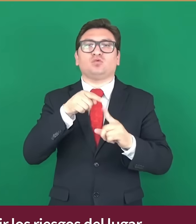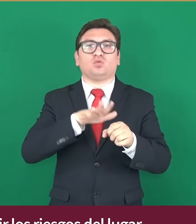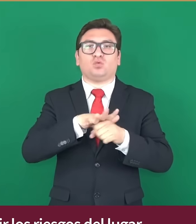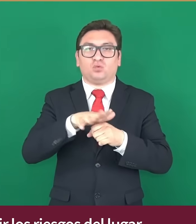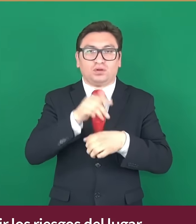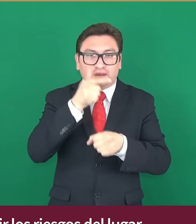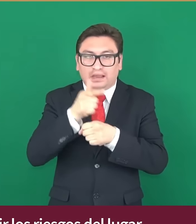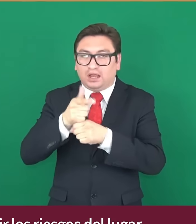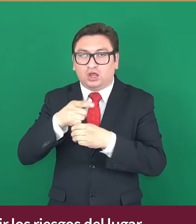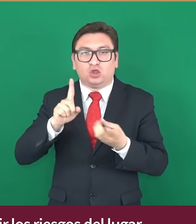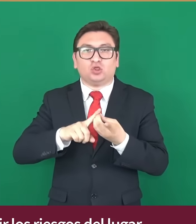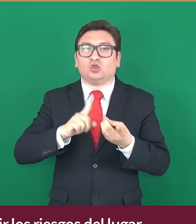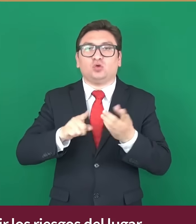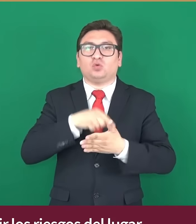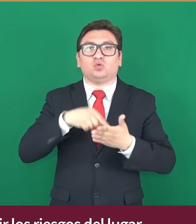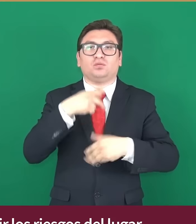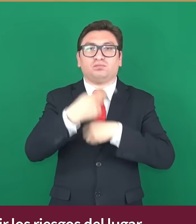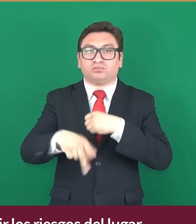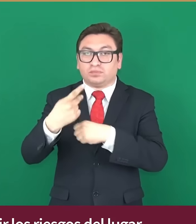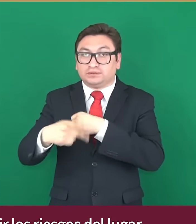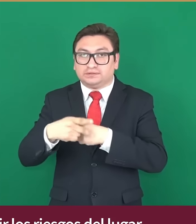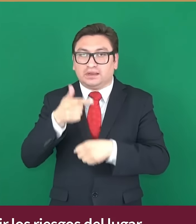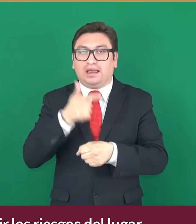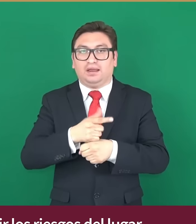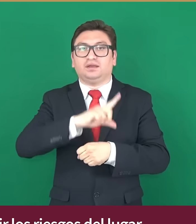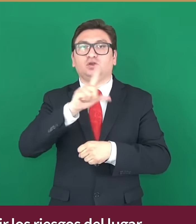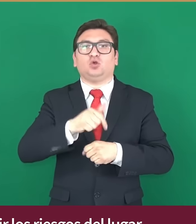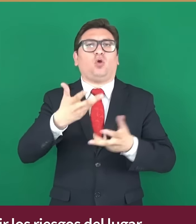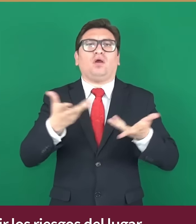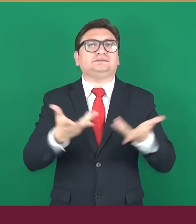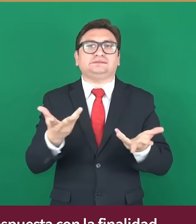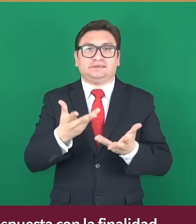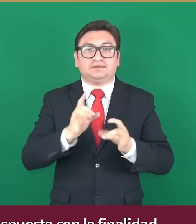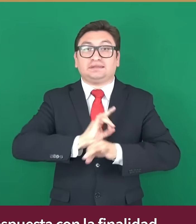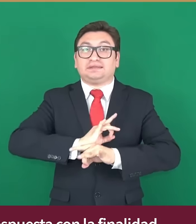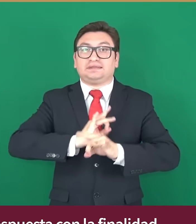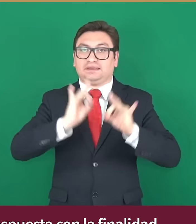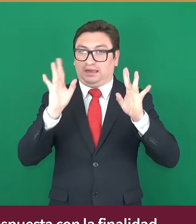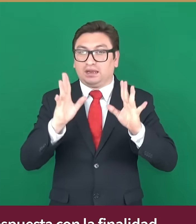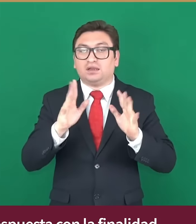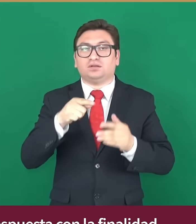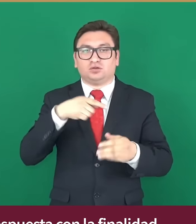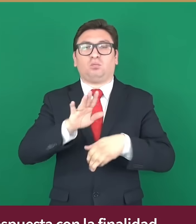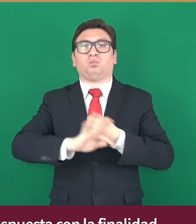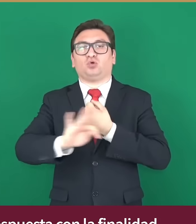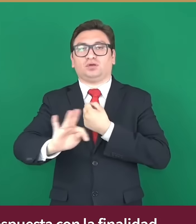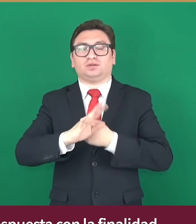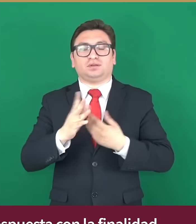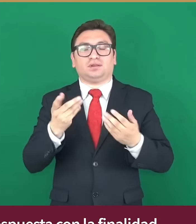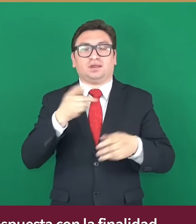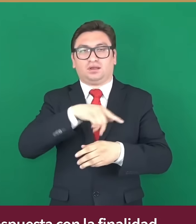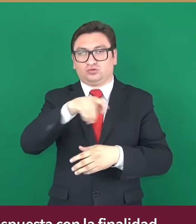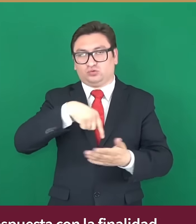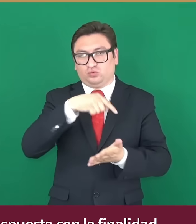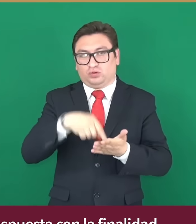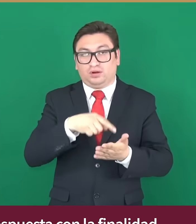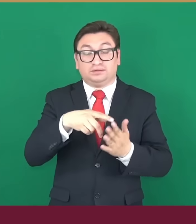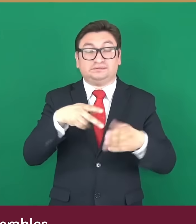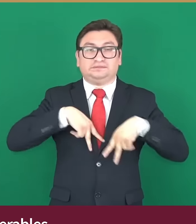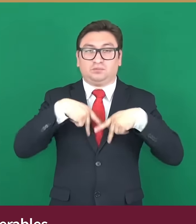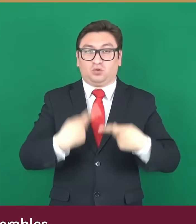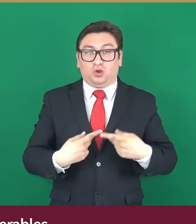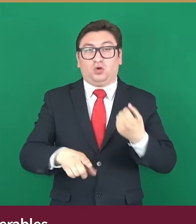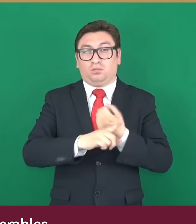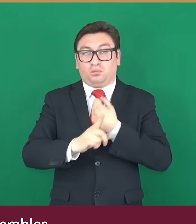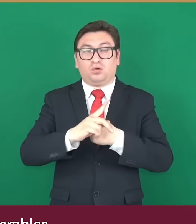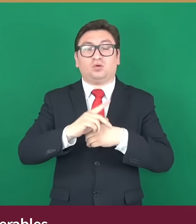propósitos es identificar y reducir los riesgos del lugar. Sirve para definir acciones preventivas y de respuesta con la finalidad de eliminar